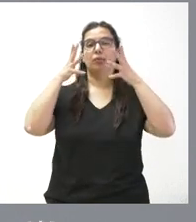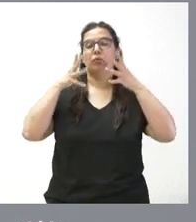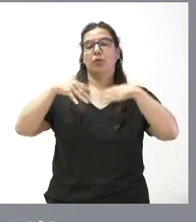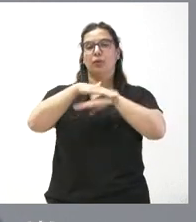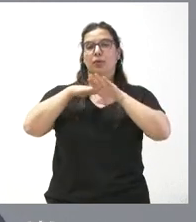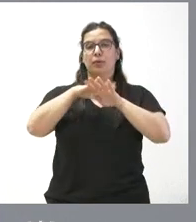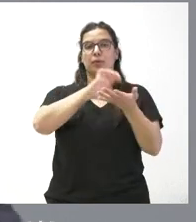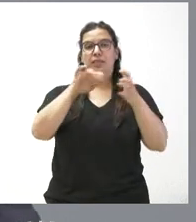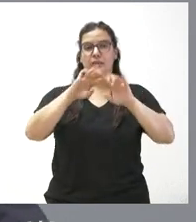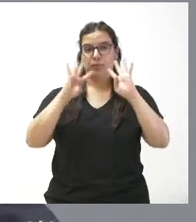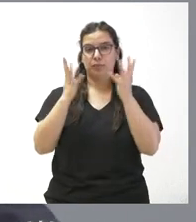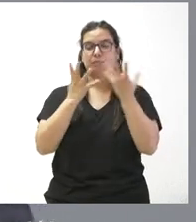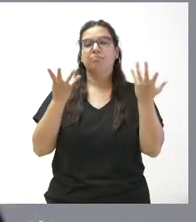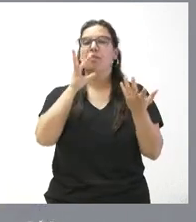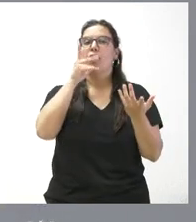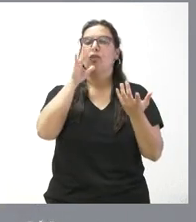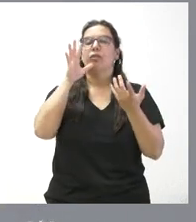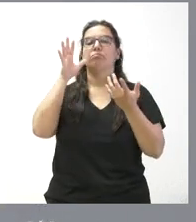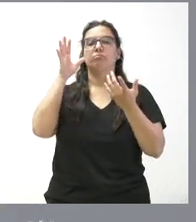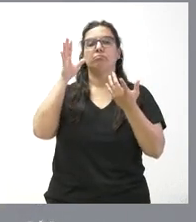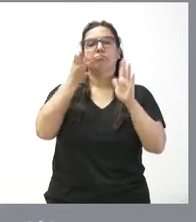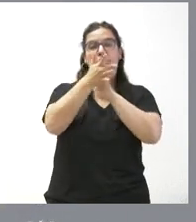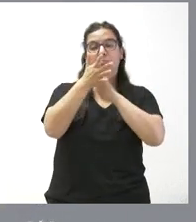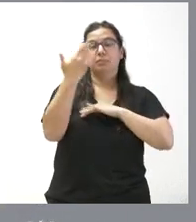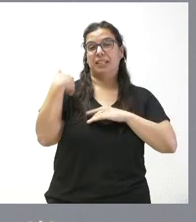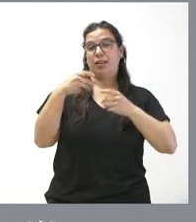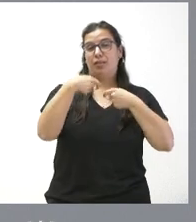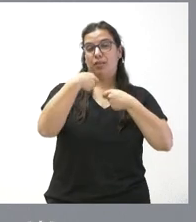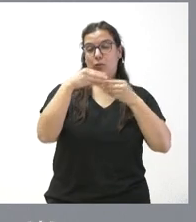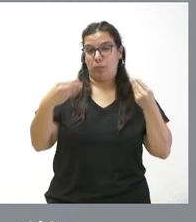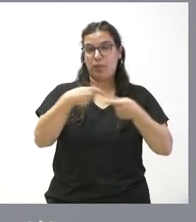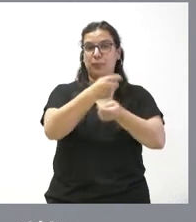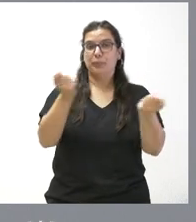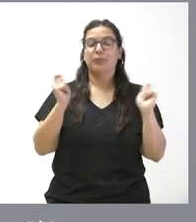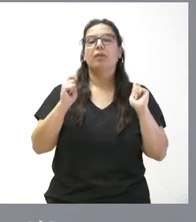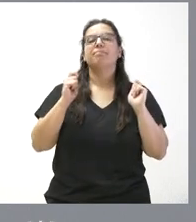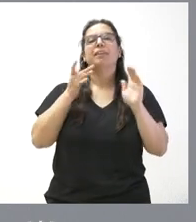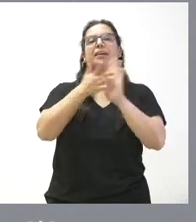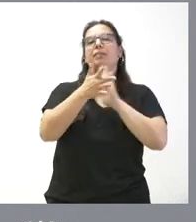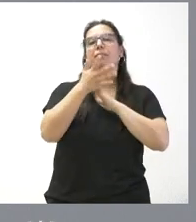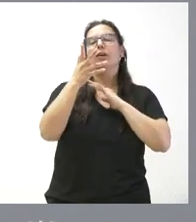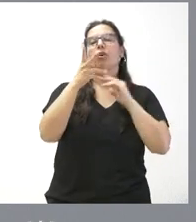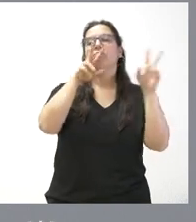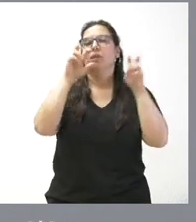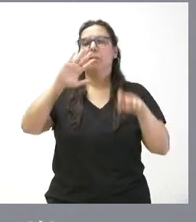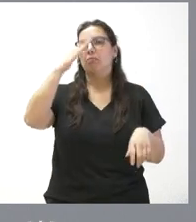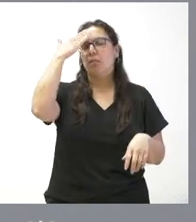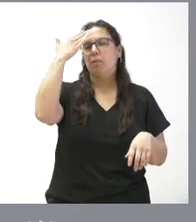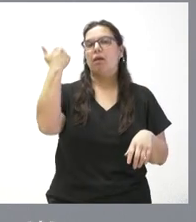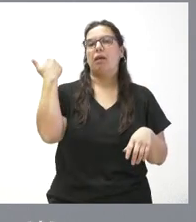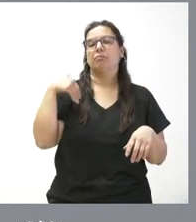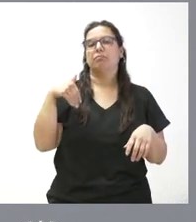Castilla y León y paso a relatarles, lo tienen ustedes en la documentación, las principales actuaciones que han sido objeto